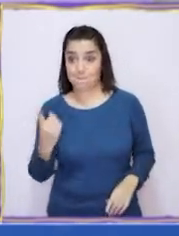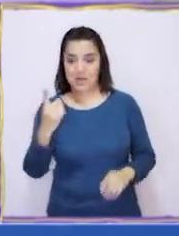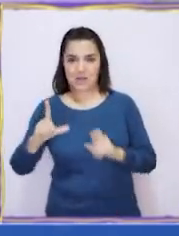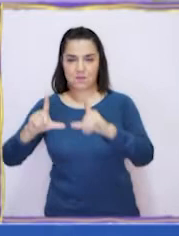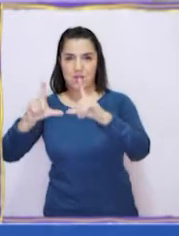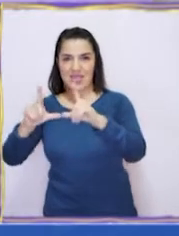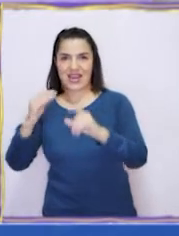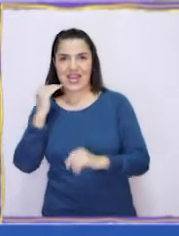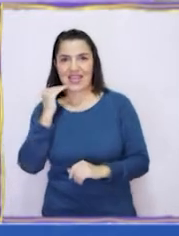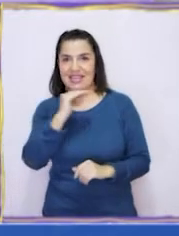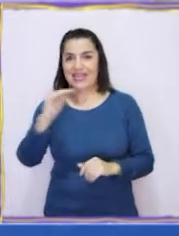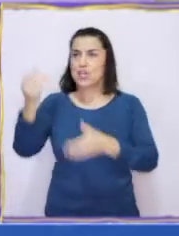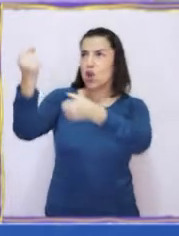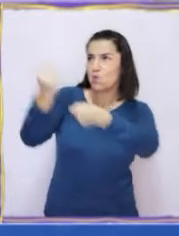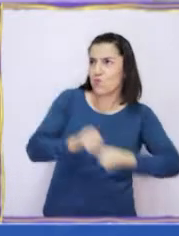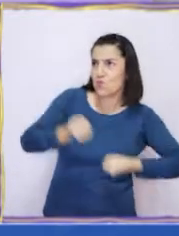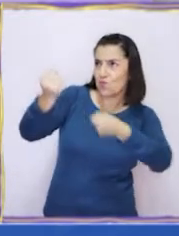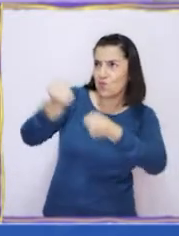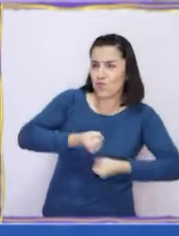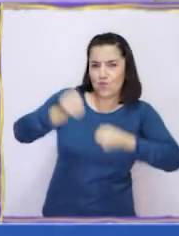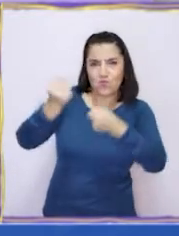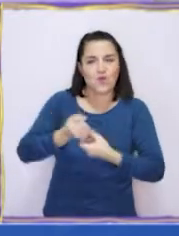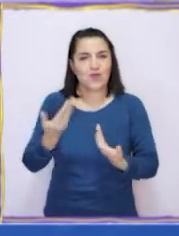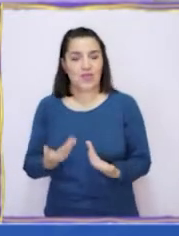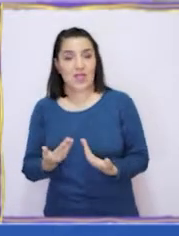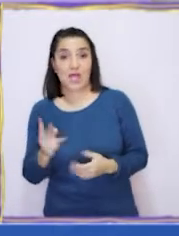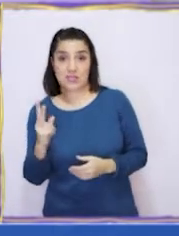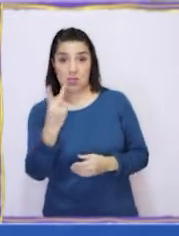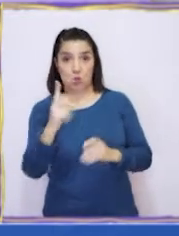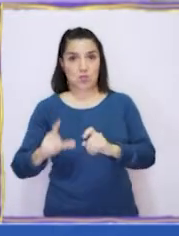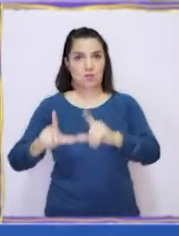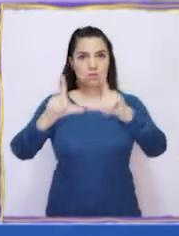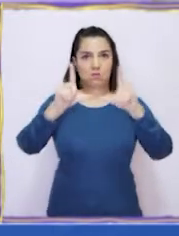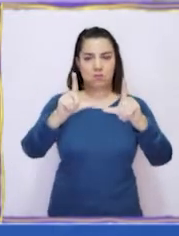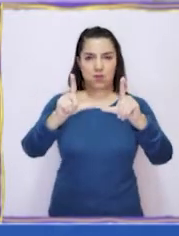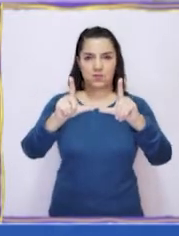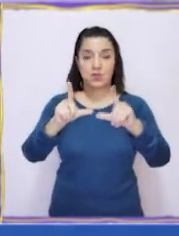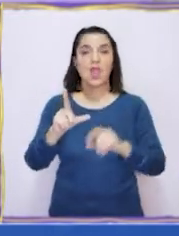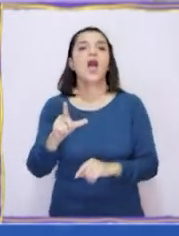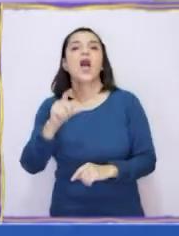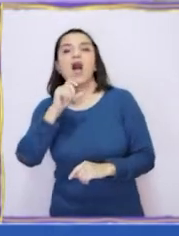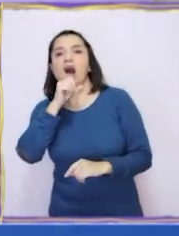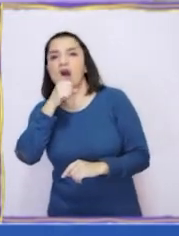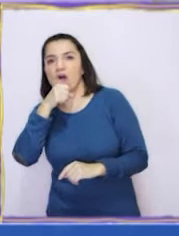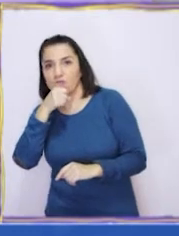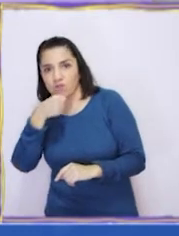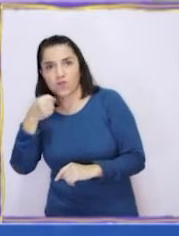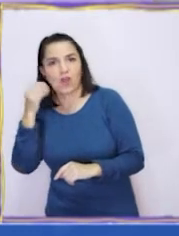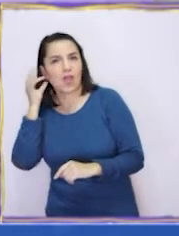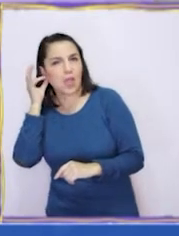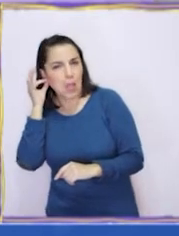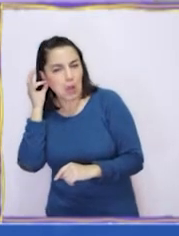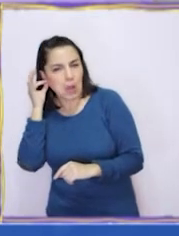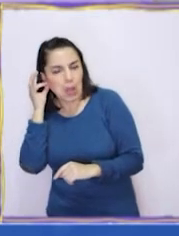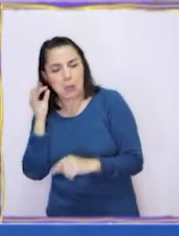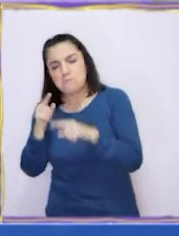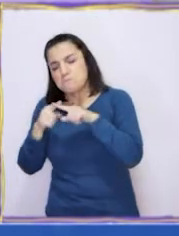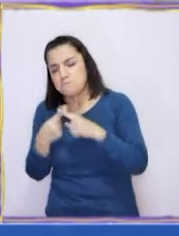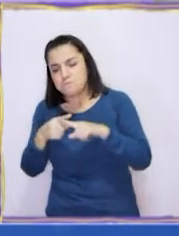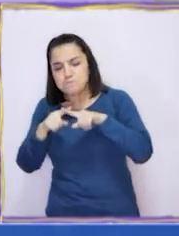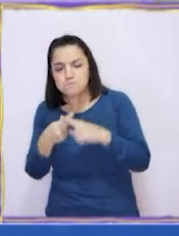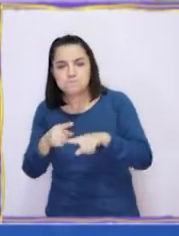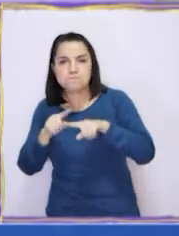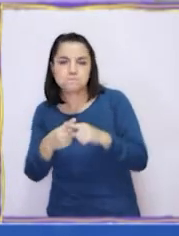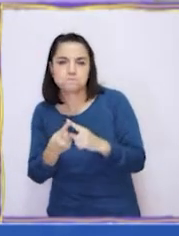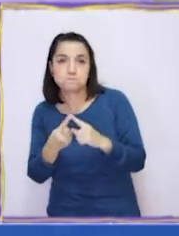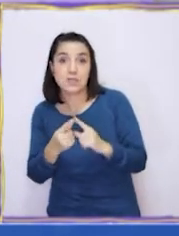La primera son niños elevando volantines. La segunda es una abuela tejiendo. Y la